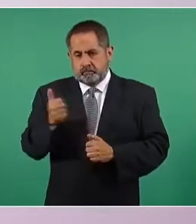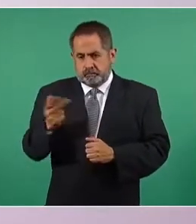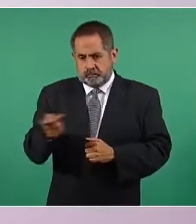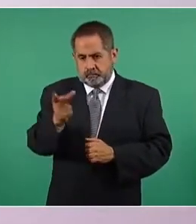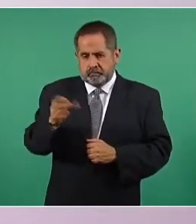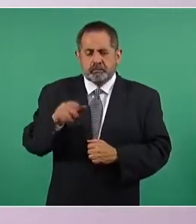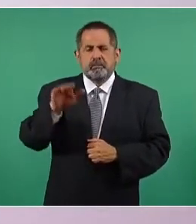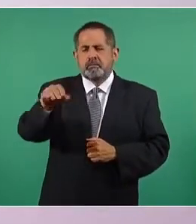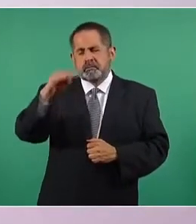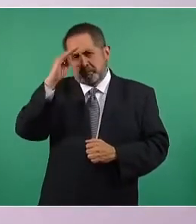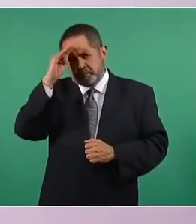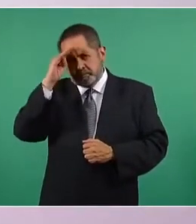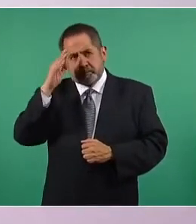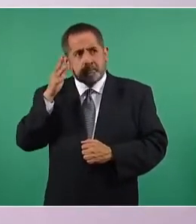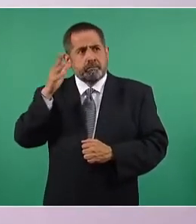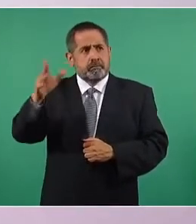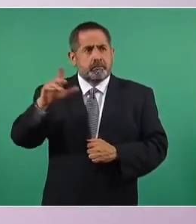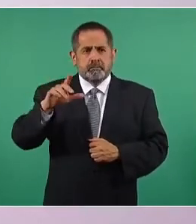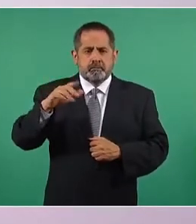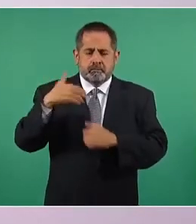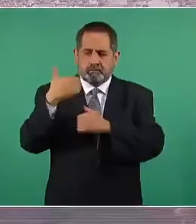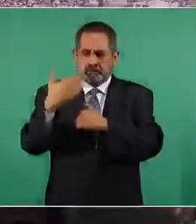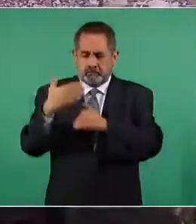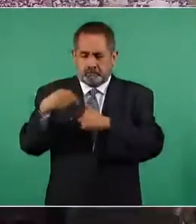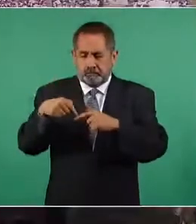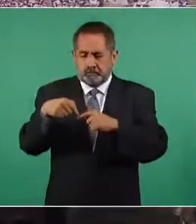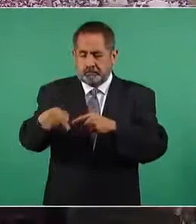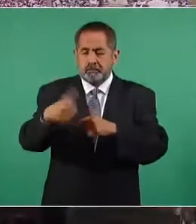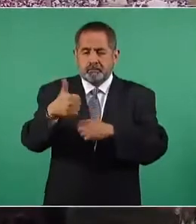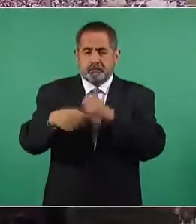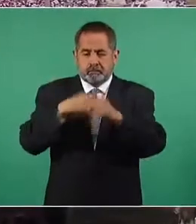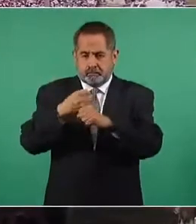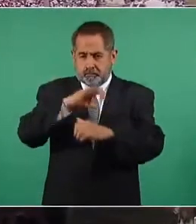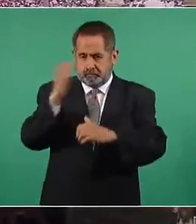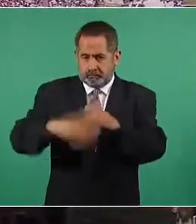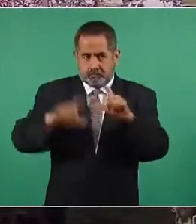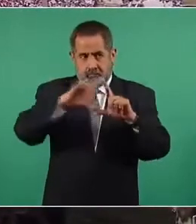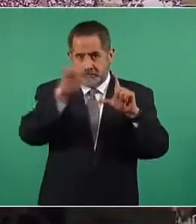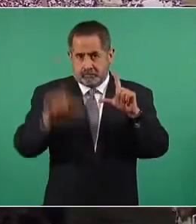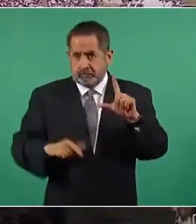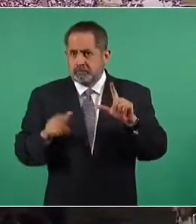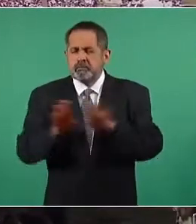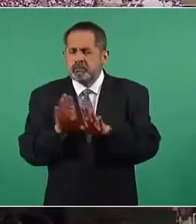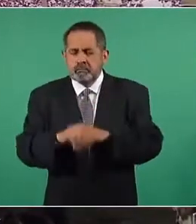que será la situación del país al término de este sexenio? Mejor,